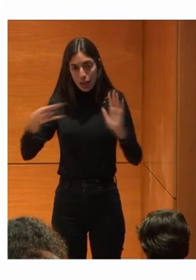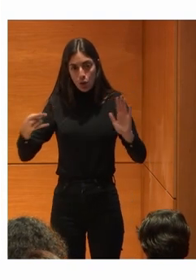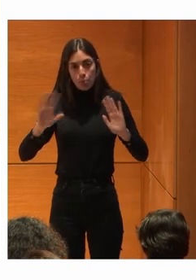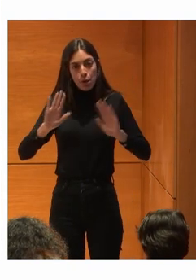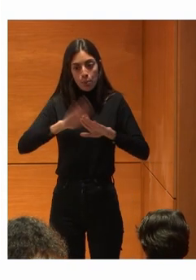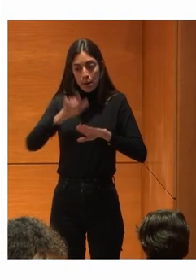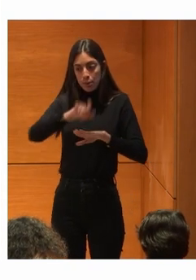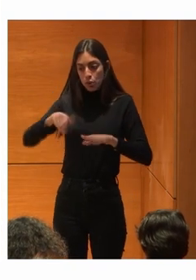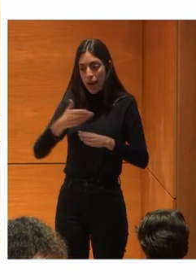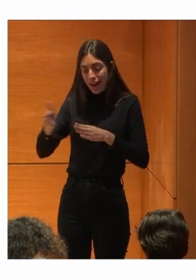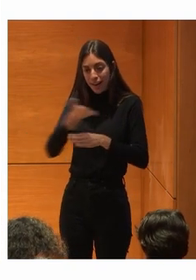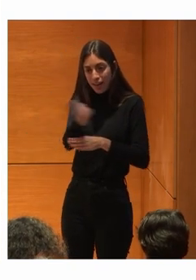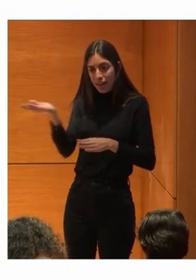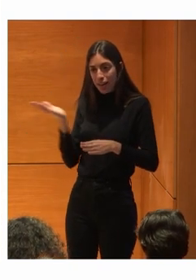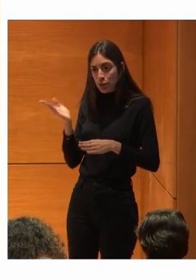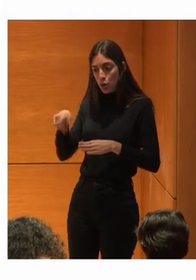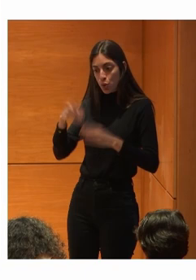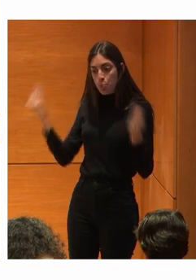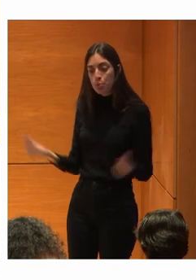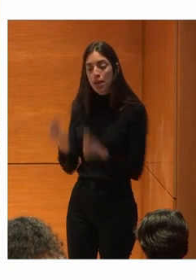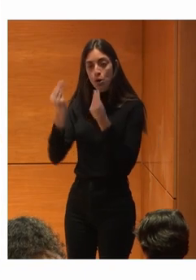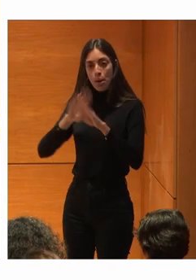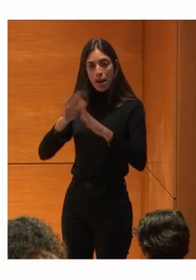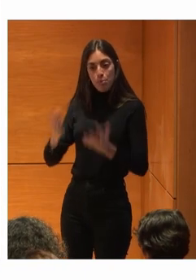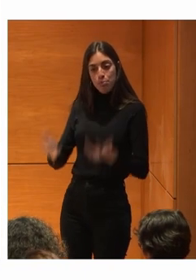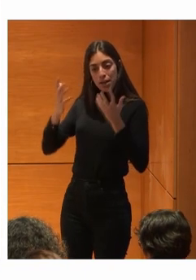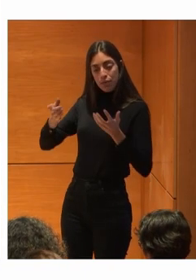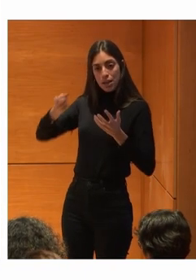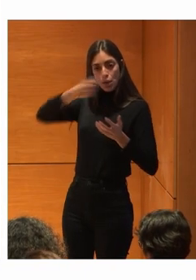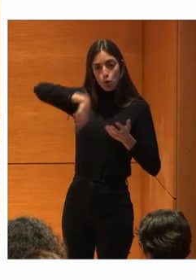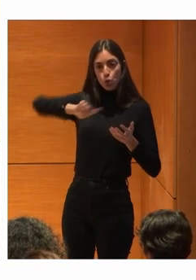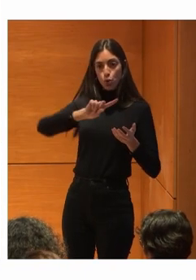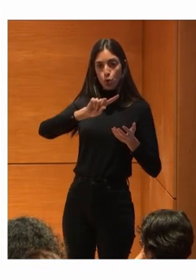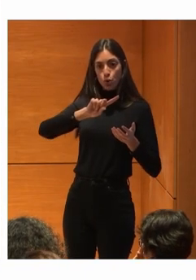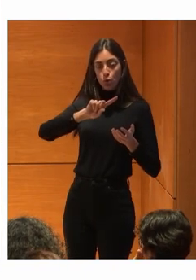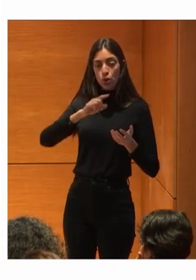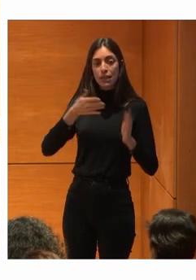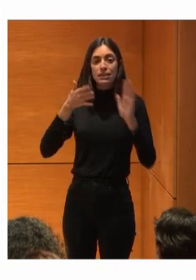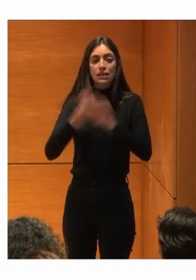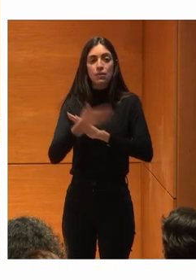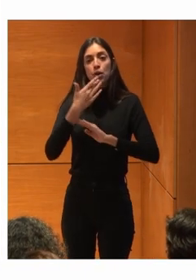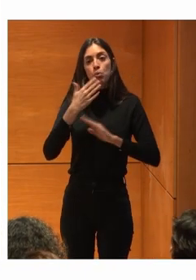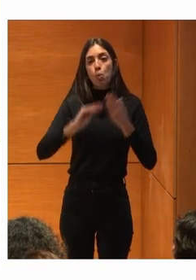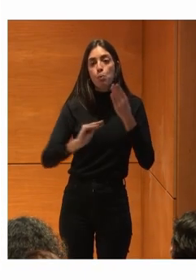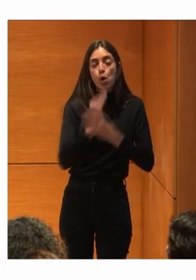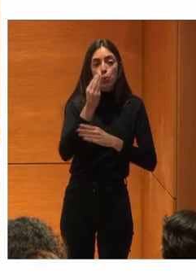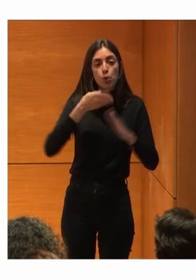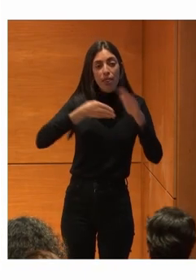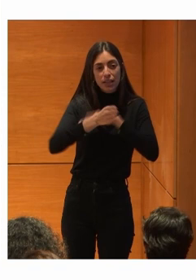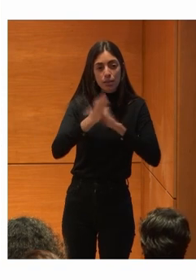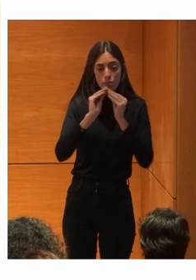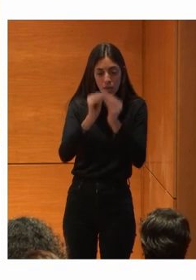que Para el resto De las personas Es una mejora Que nos va ayudar A todos Al final Es lo que hablamos Siempre De hacer un producto Accesible Es